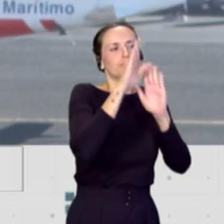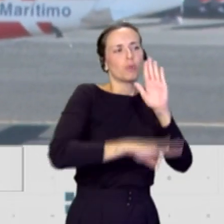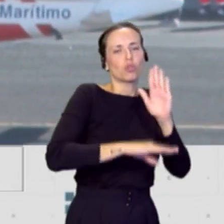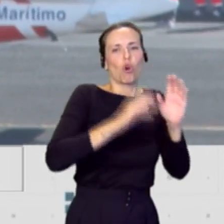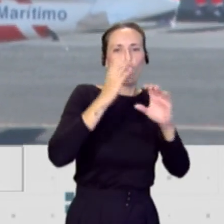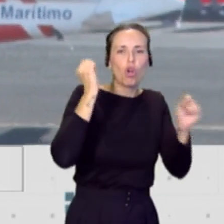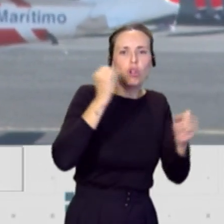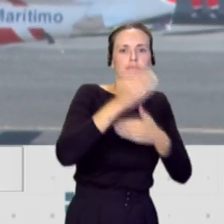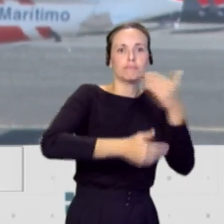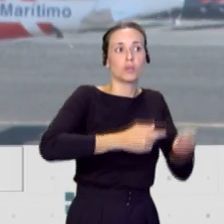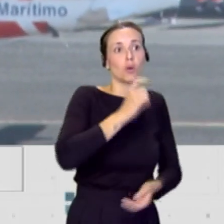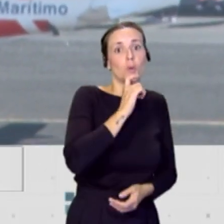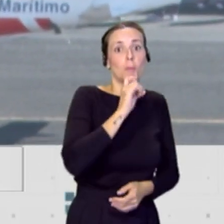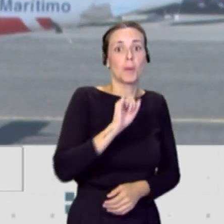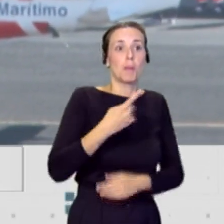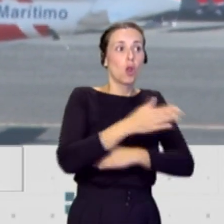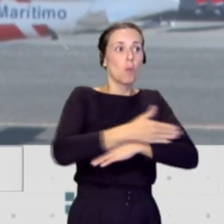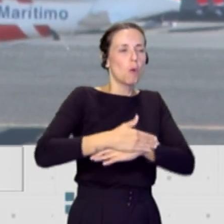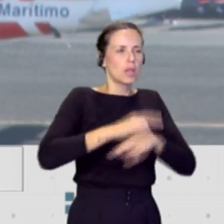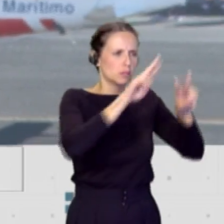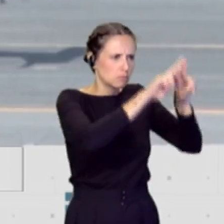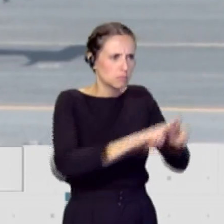se hace y se establece el primer triaje. ¿Luego qué ocurre?